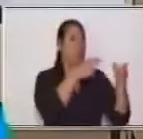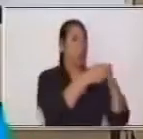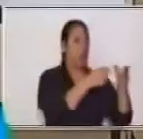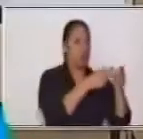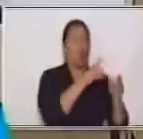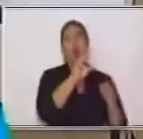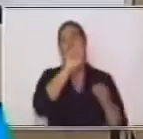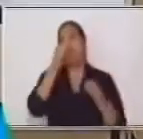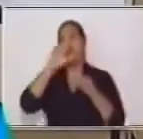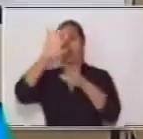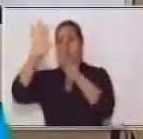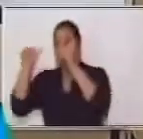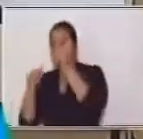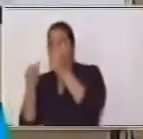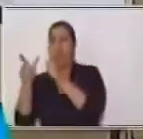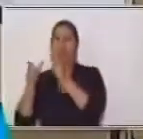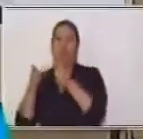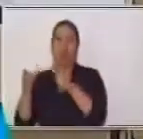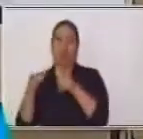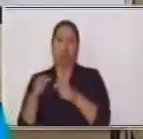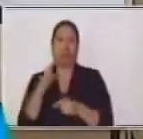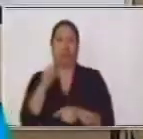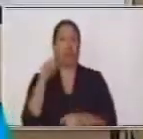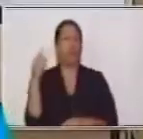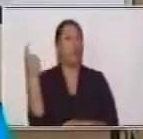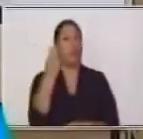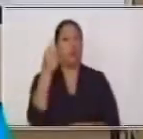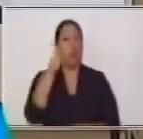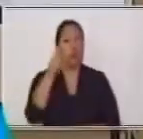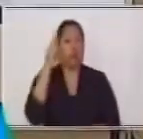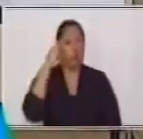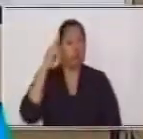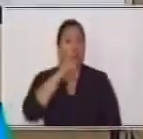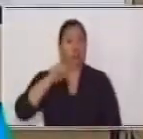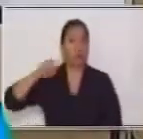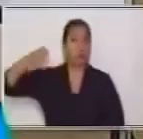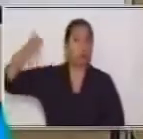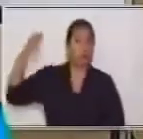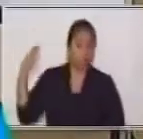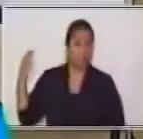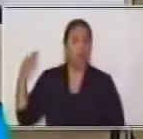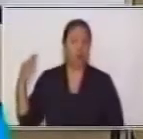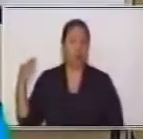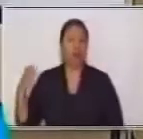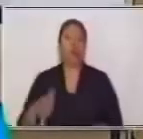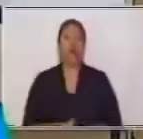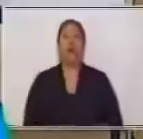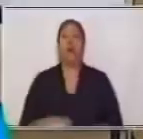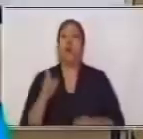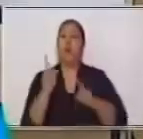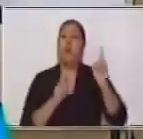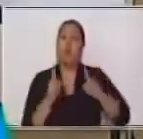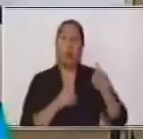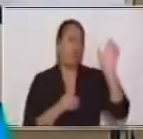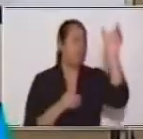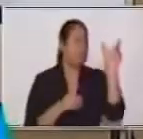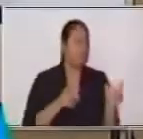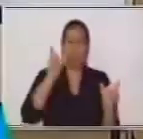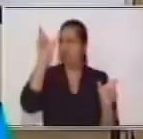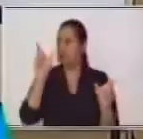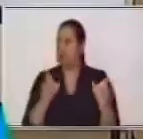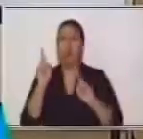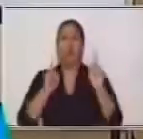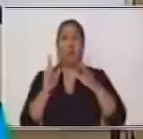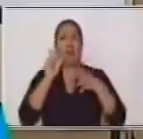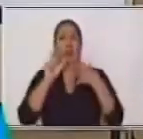Es importante que vayas a tus anotaciones para recordar de qué se trata cada una y cuáles son las características que tienen